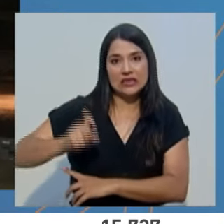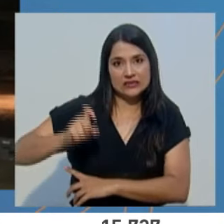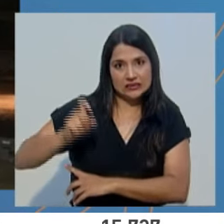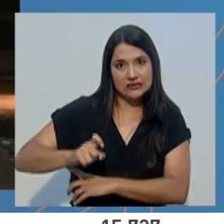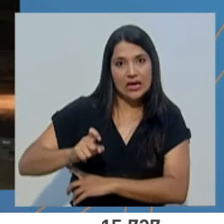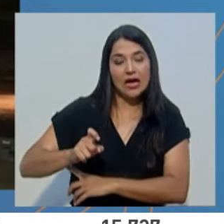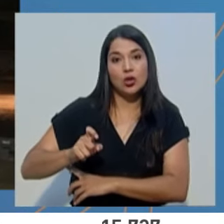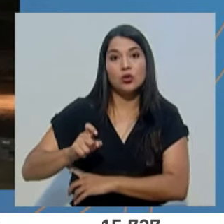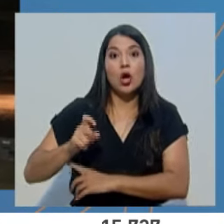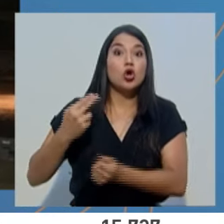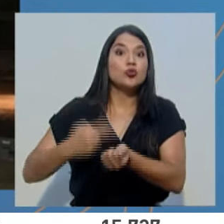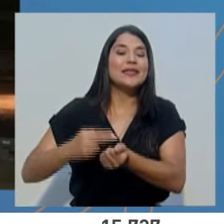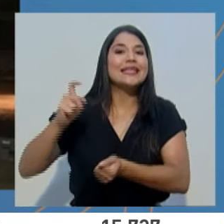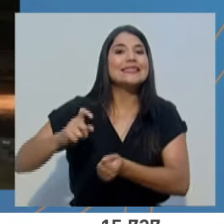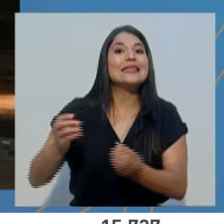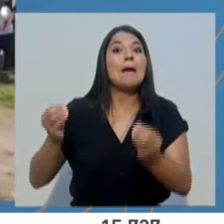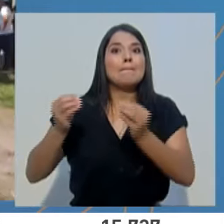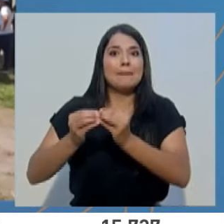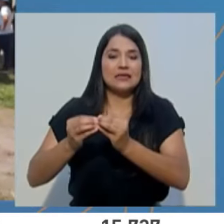aumentar su capacidad.